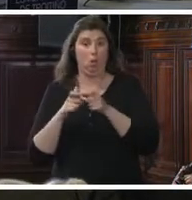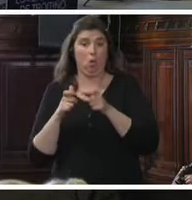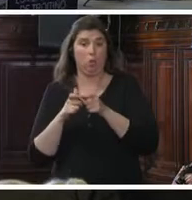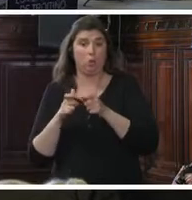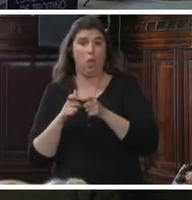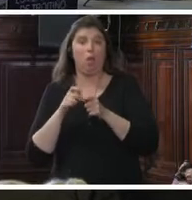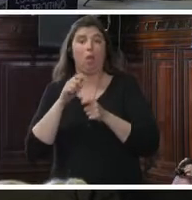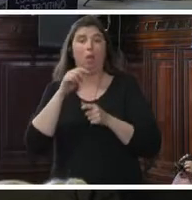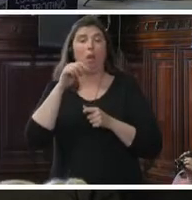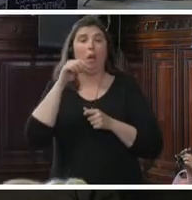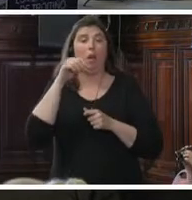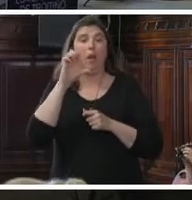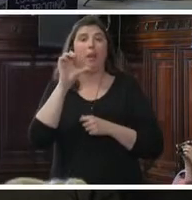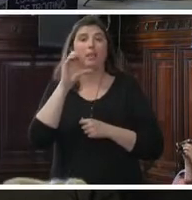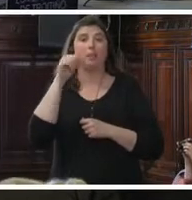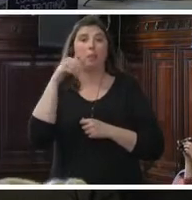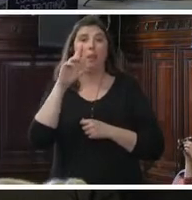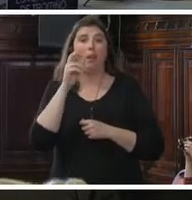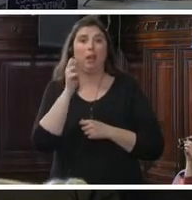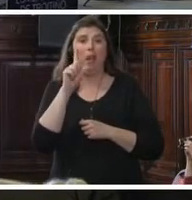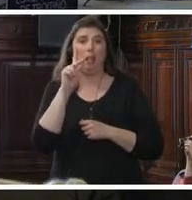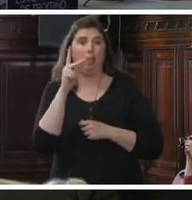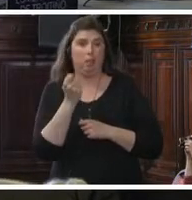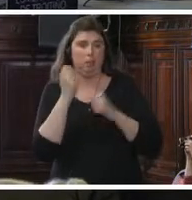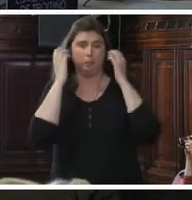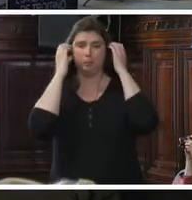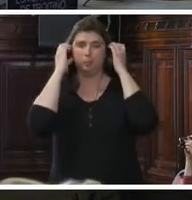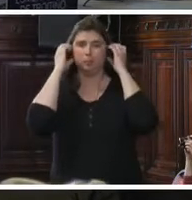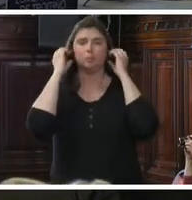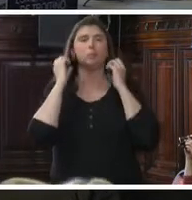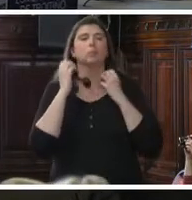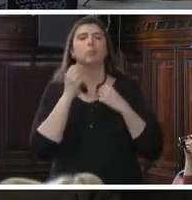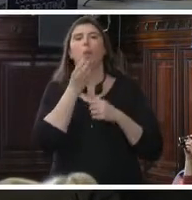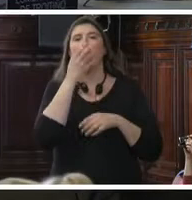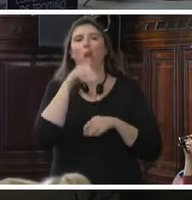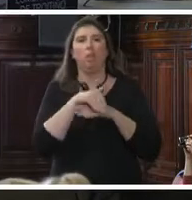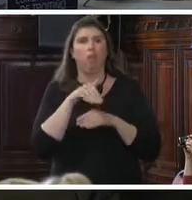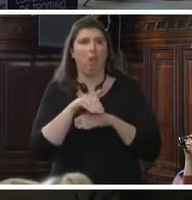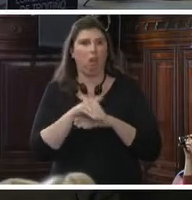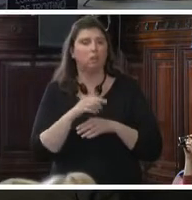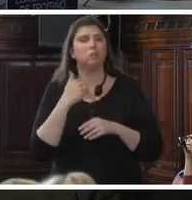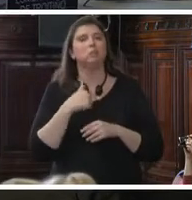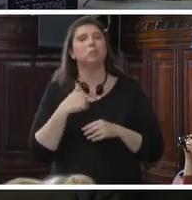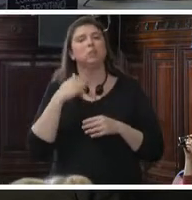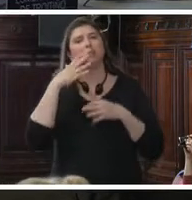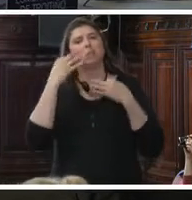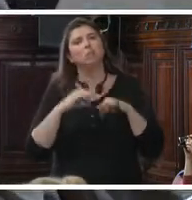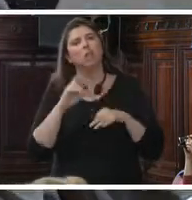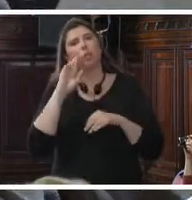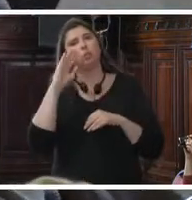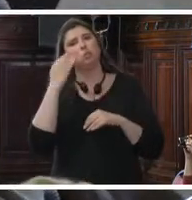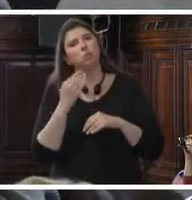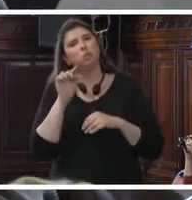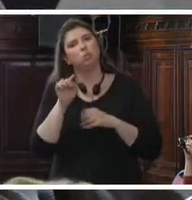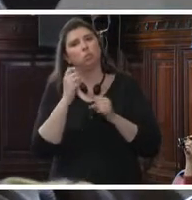haga su intervención. Especial agradecimiento y reconocimiento por el trabajo